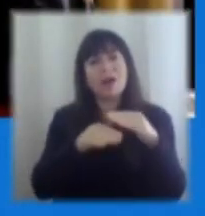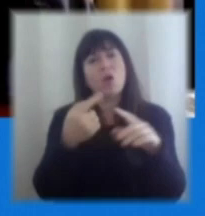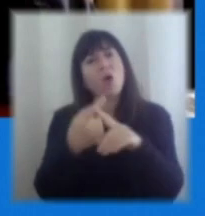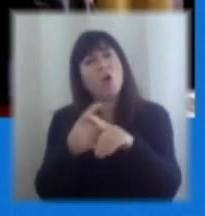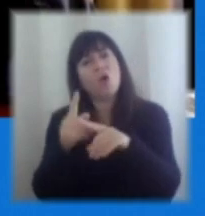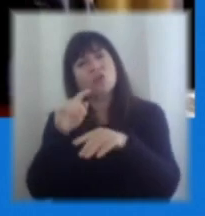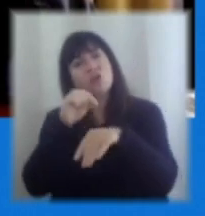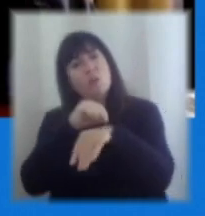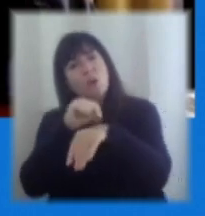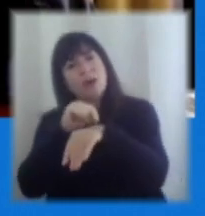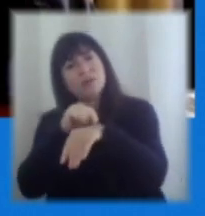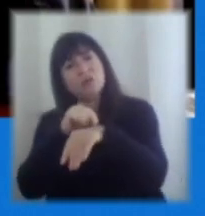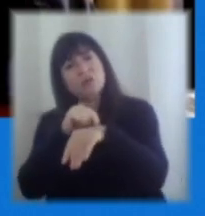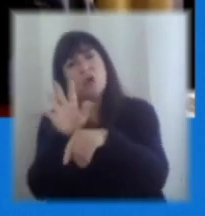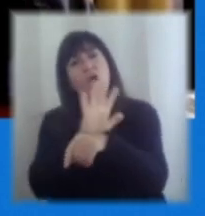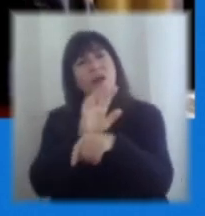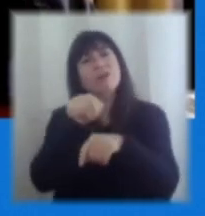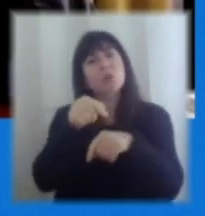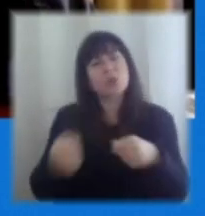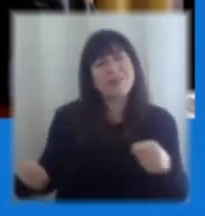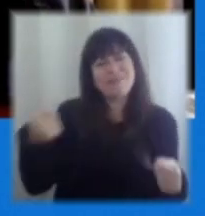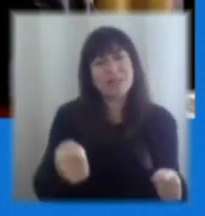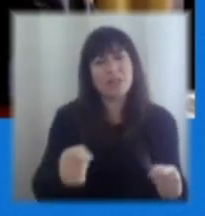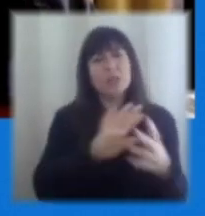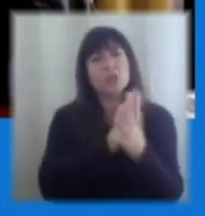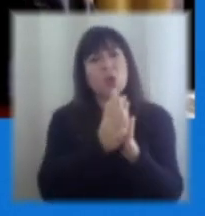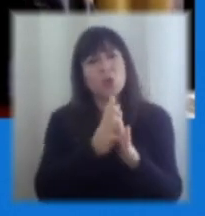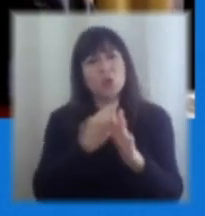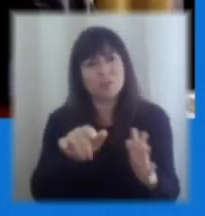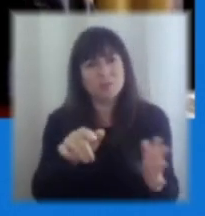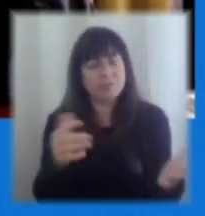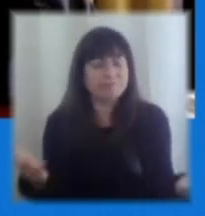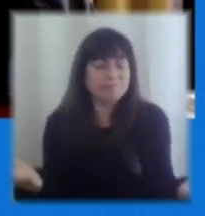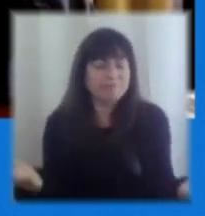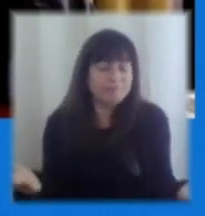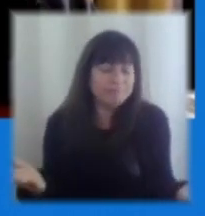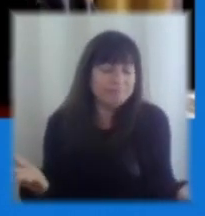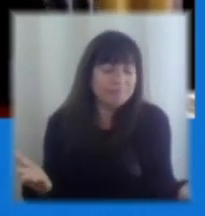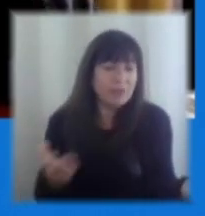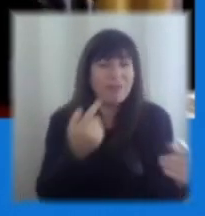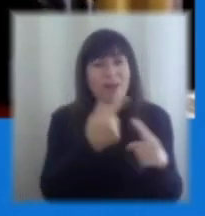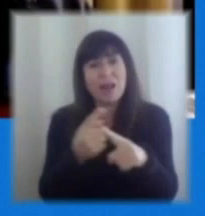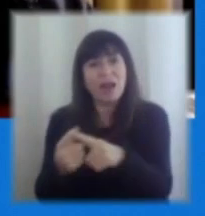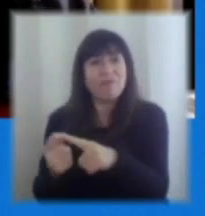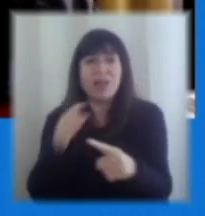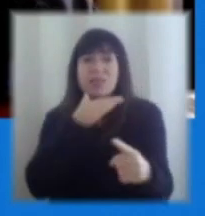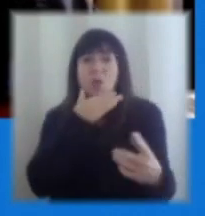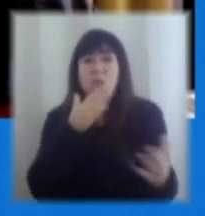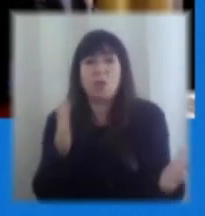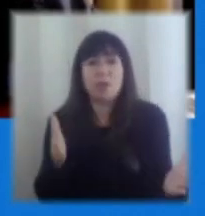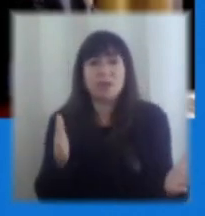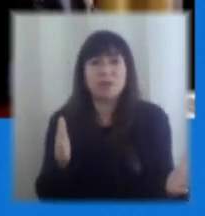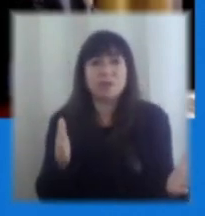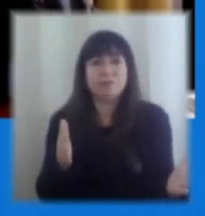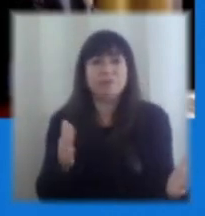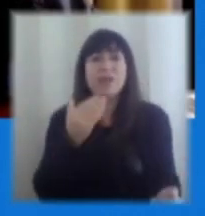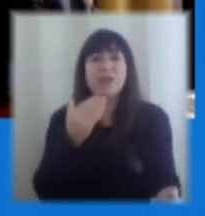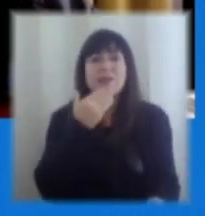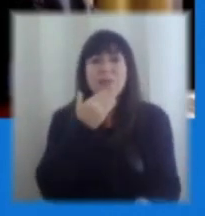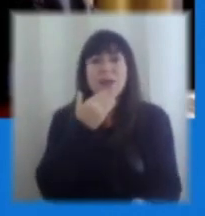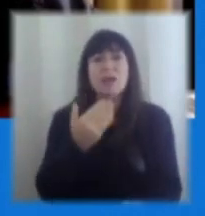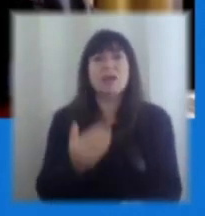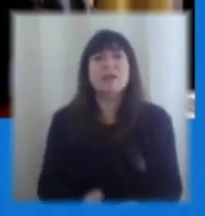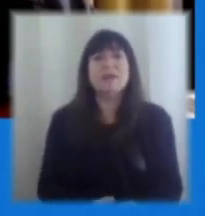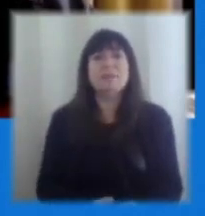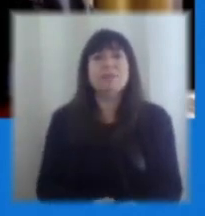invertir más fuertemente. Entonces, esa variable del endeudamiento, y también se lo comento en el contexto internacional, porque ayer de hecho